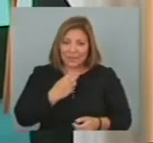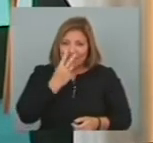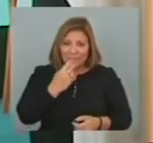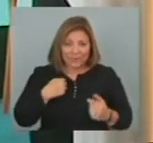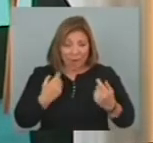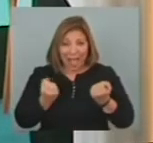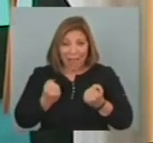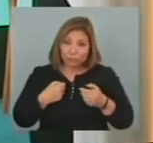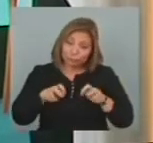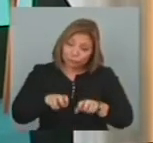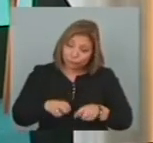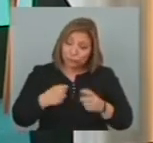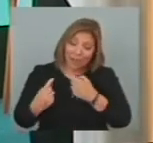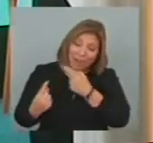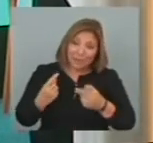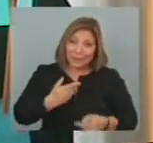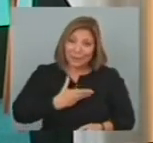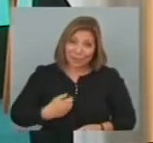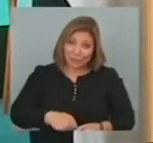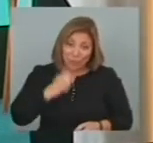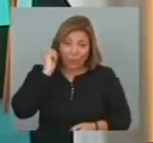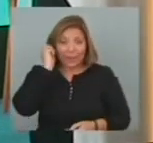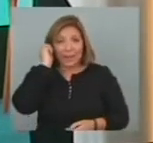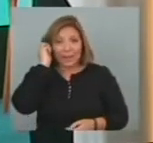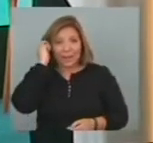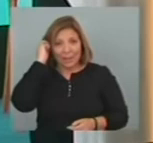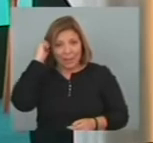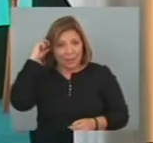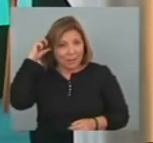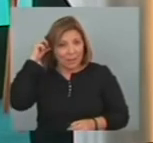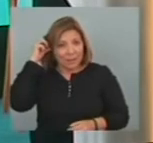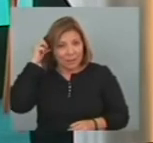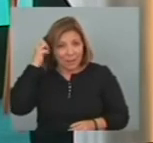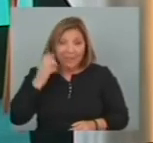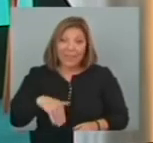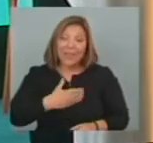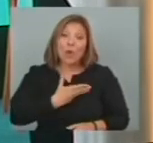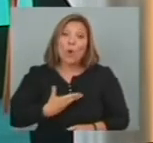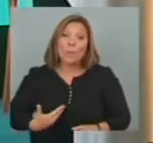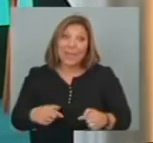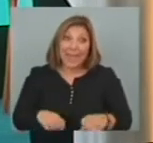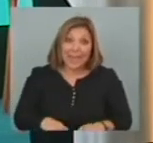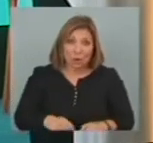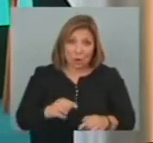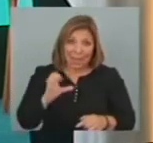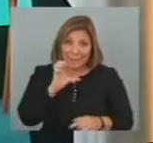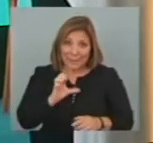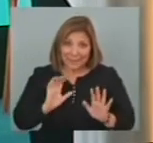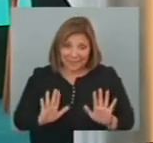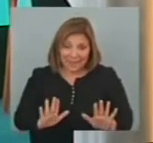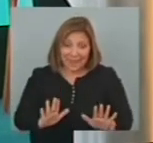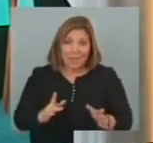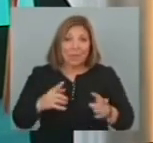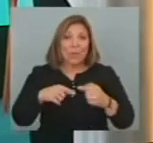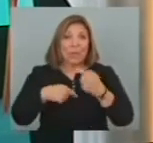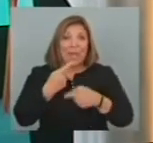Y Pepe Me decía Es una empresa Pública Nunca dejó De ser Una empresa Pública Y